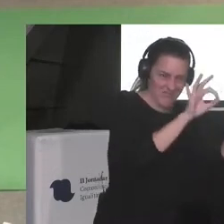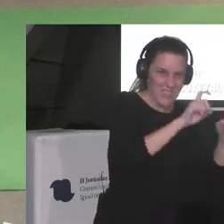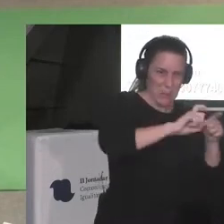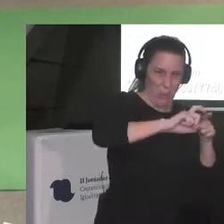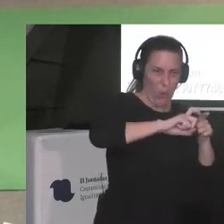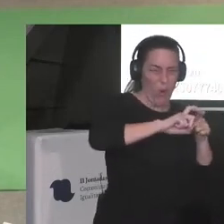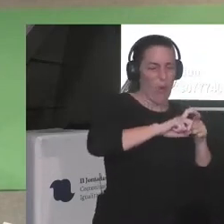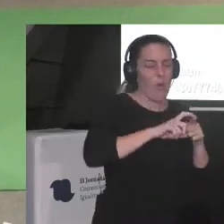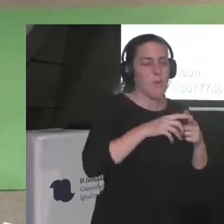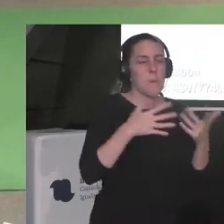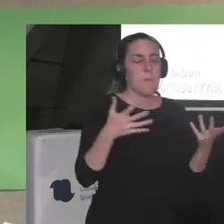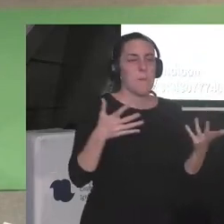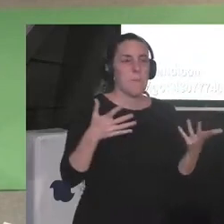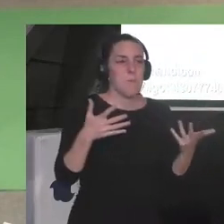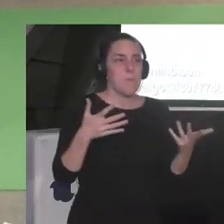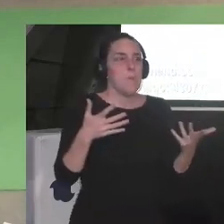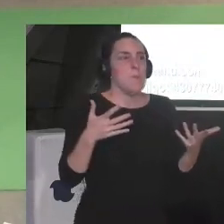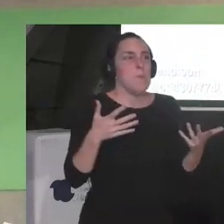cuando he estado